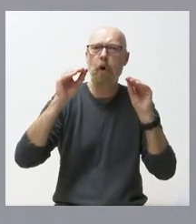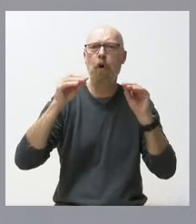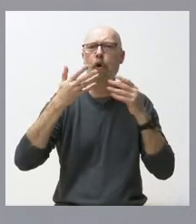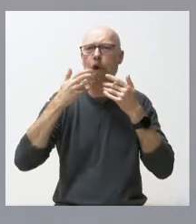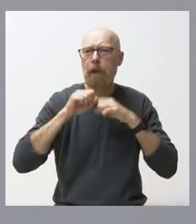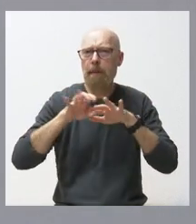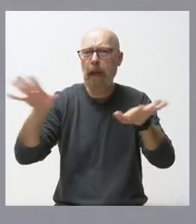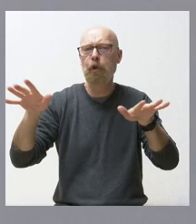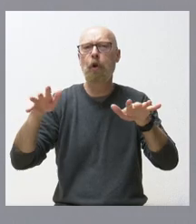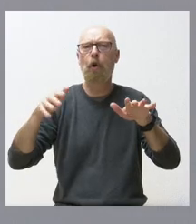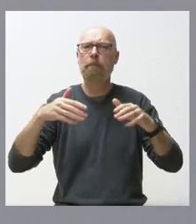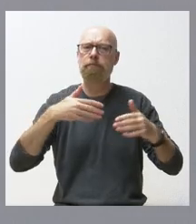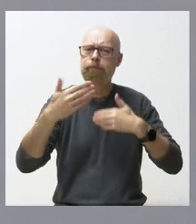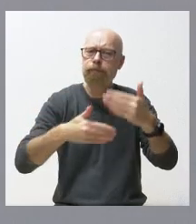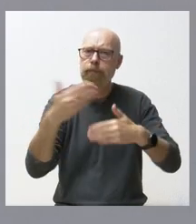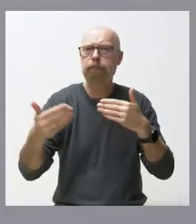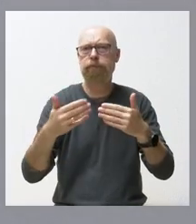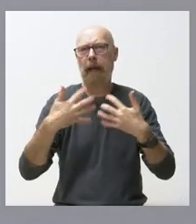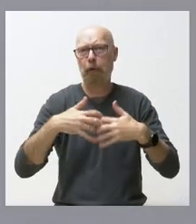industrial en el área de drones.